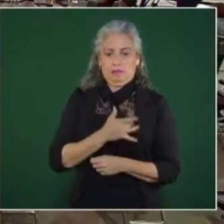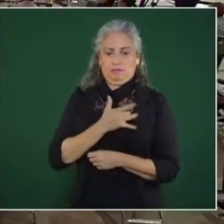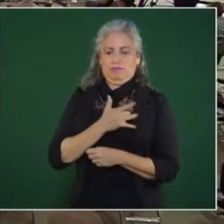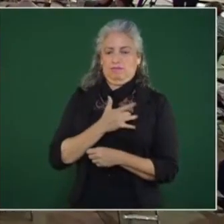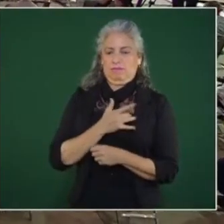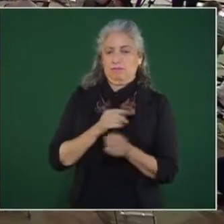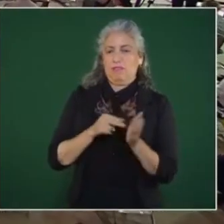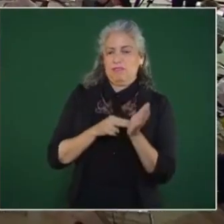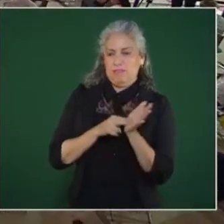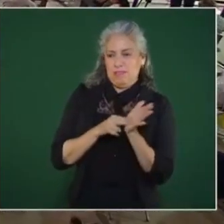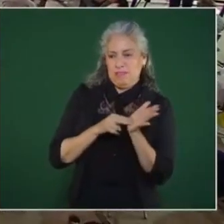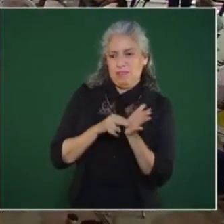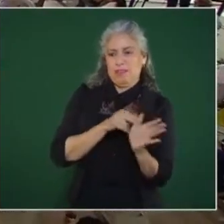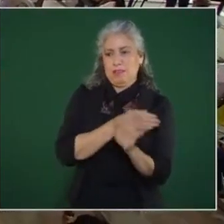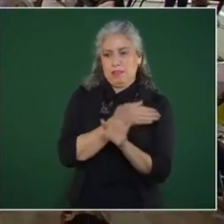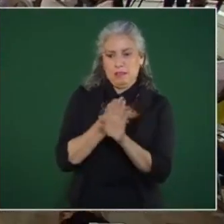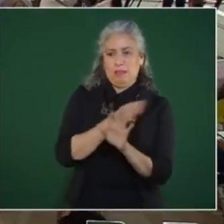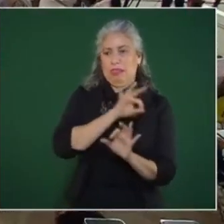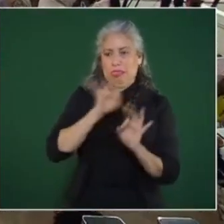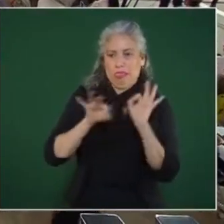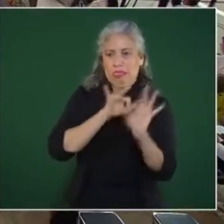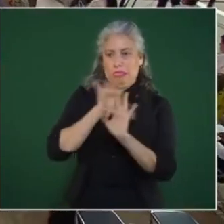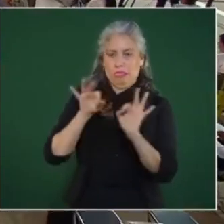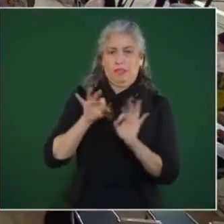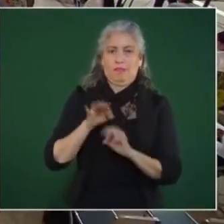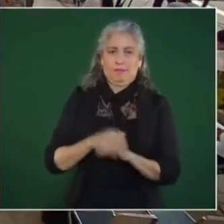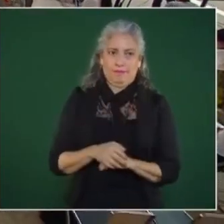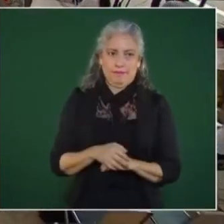que son actos de provocación. Bueno,